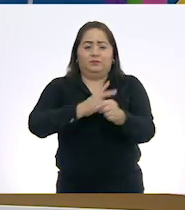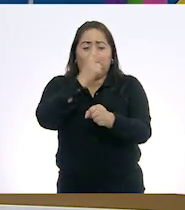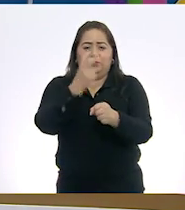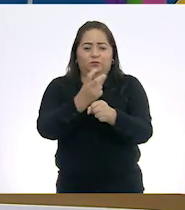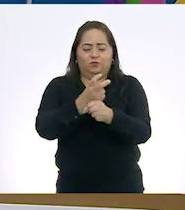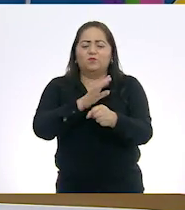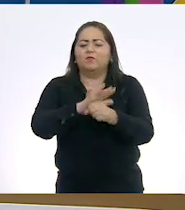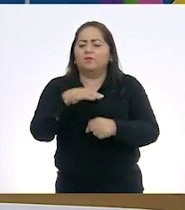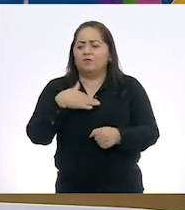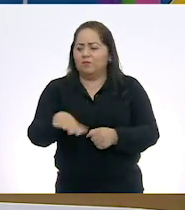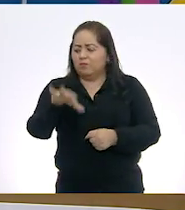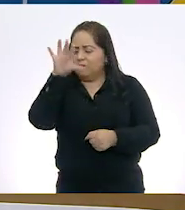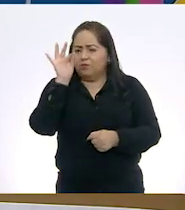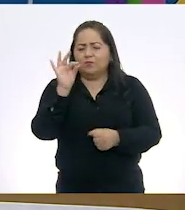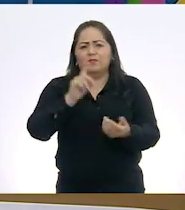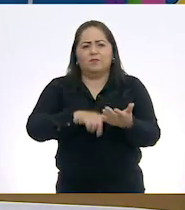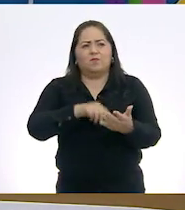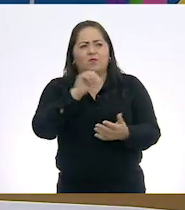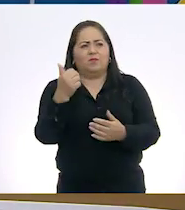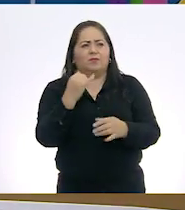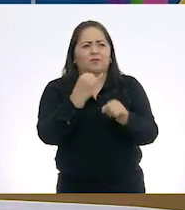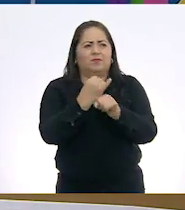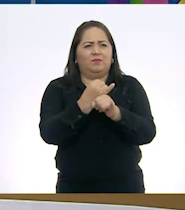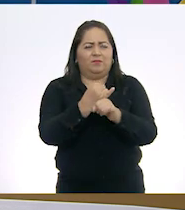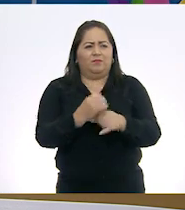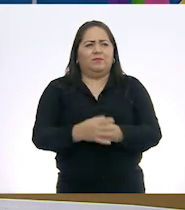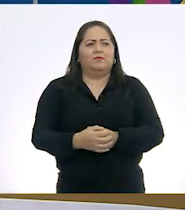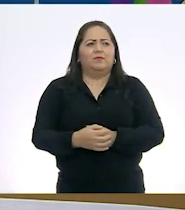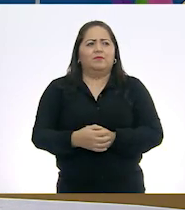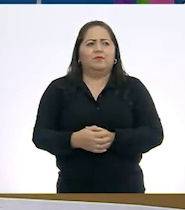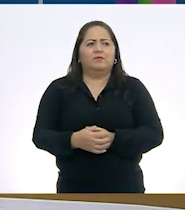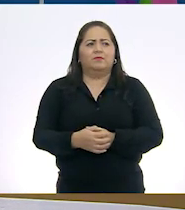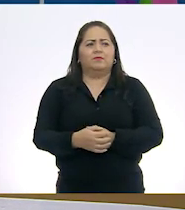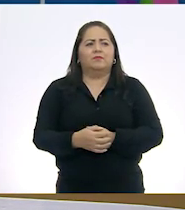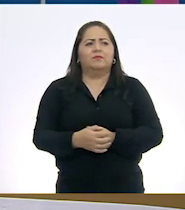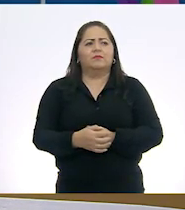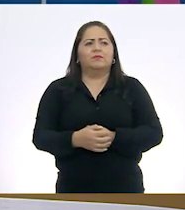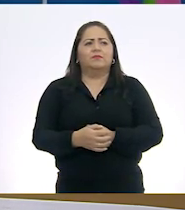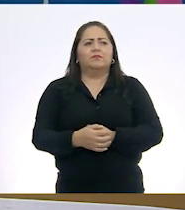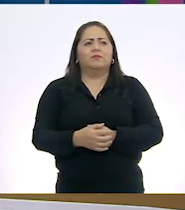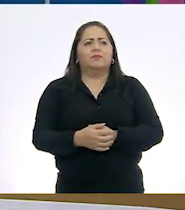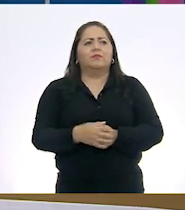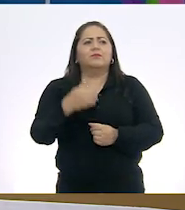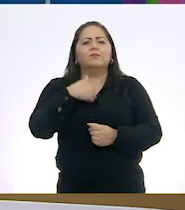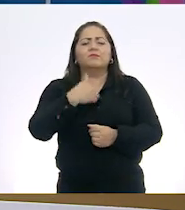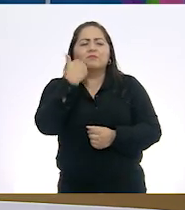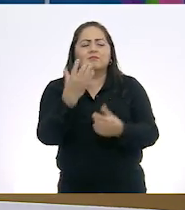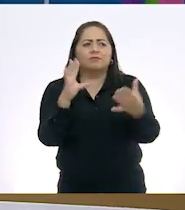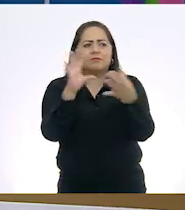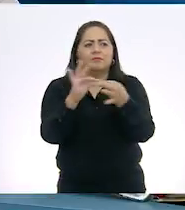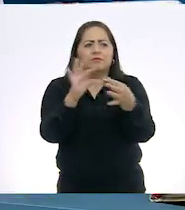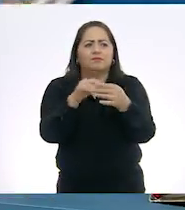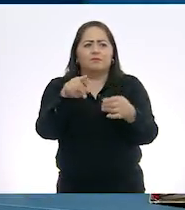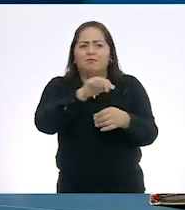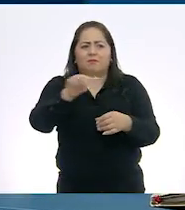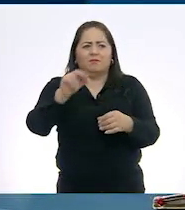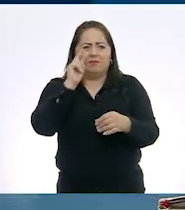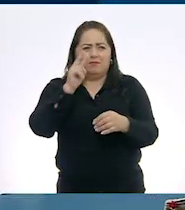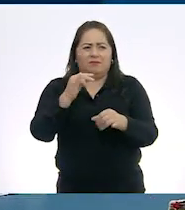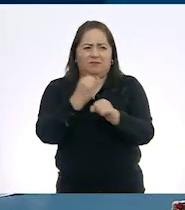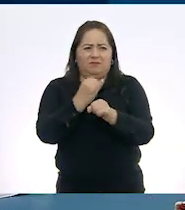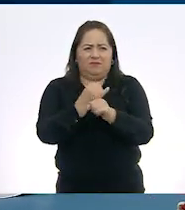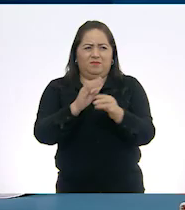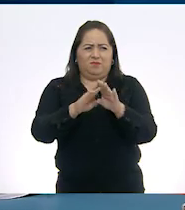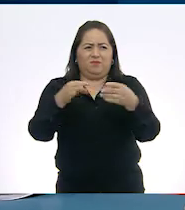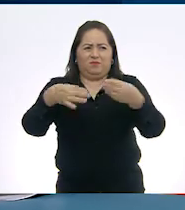que elegí fue el libro digital. Vamos a entrar un poquito a la modernidad. Quiero comentarte que estos libros digitales, perdón,